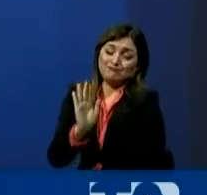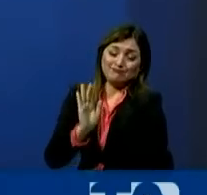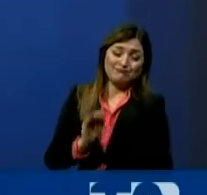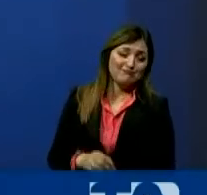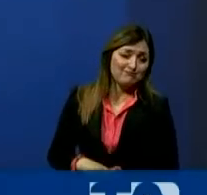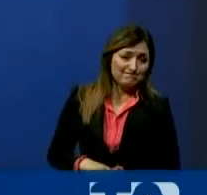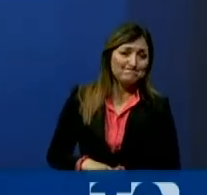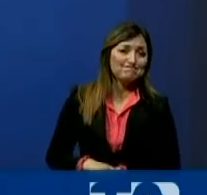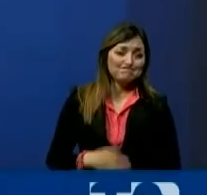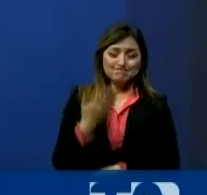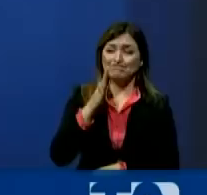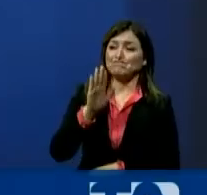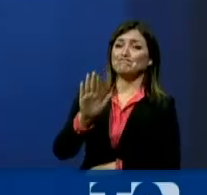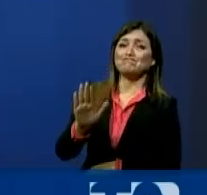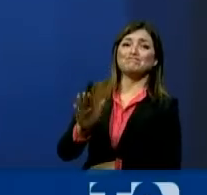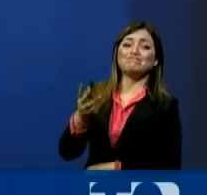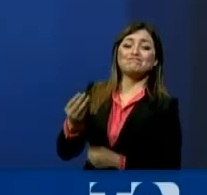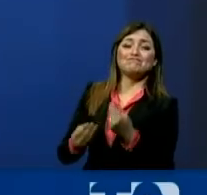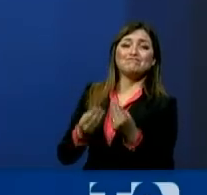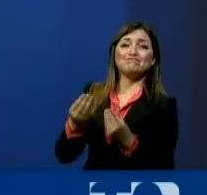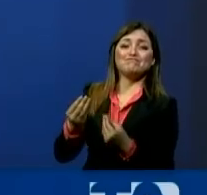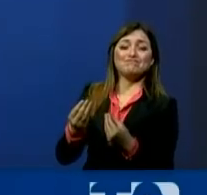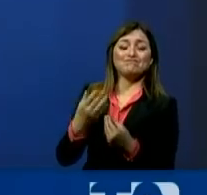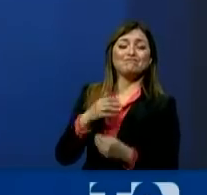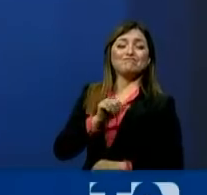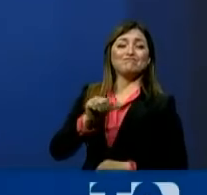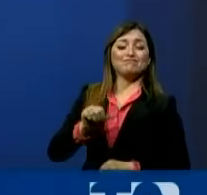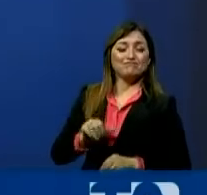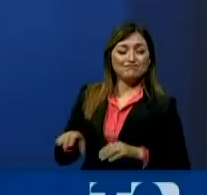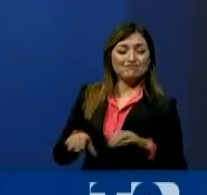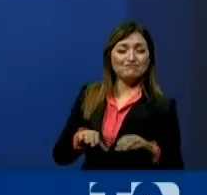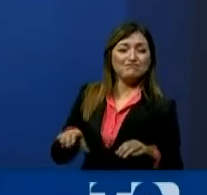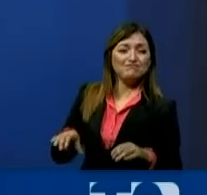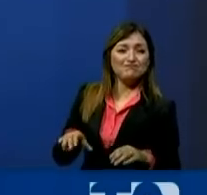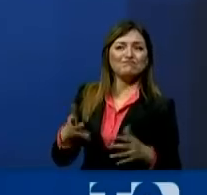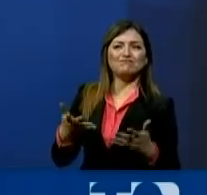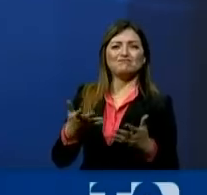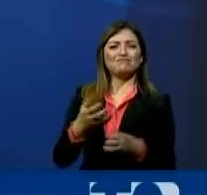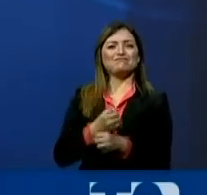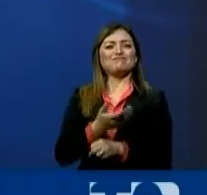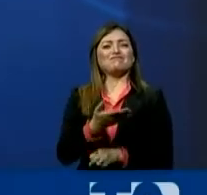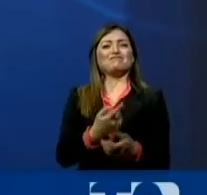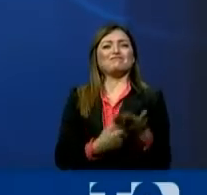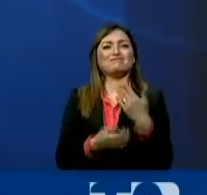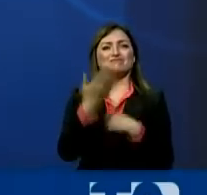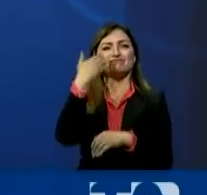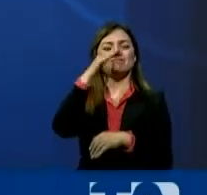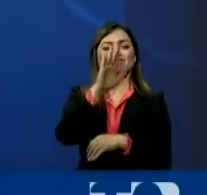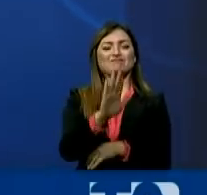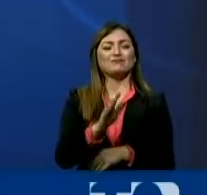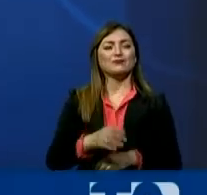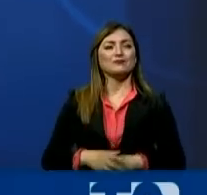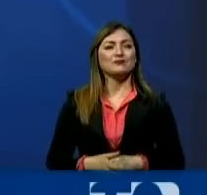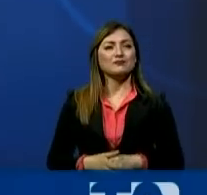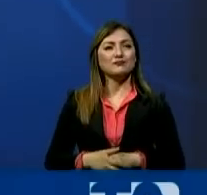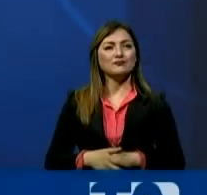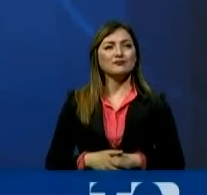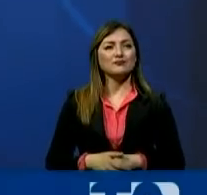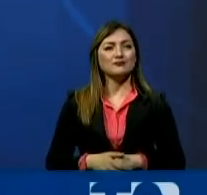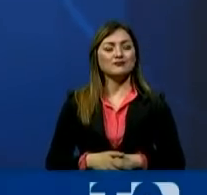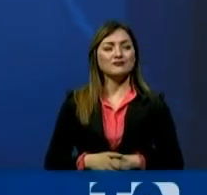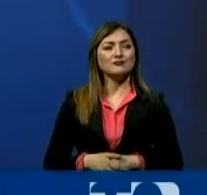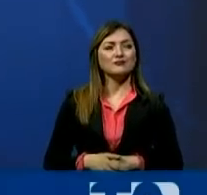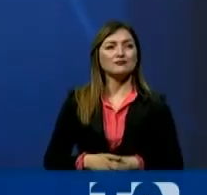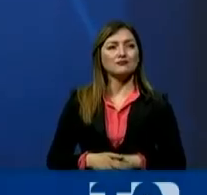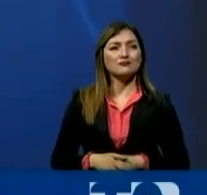igualmente responder a sus actos. Y también yo quiero manifestar de que